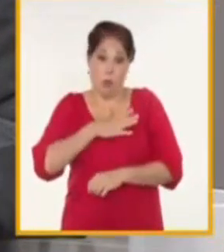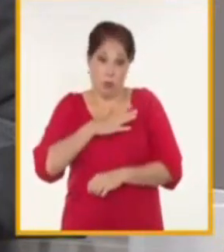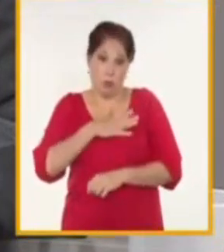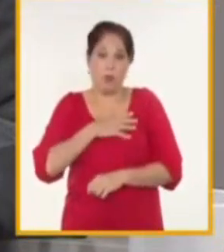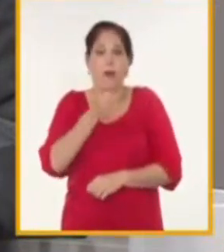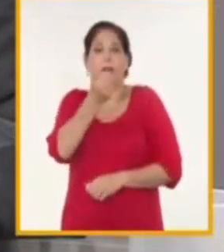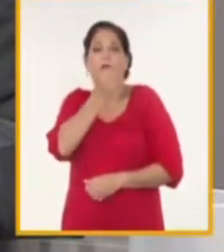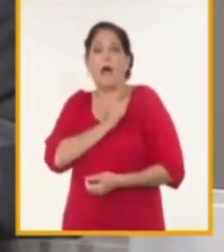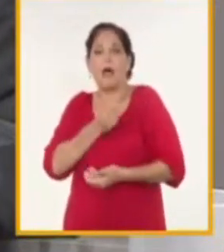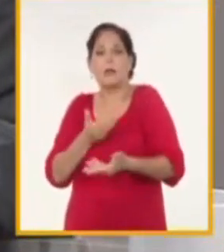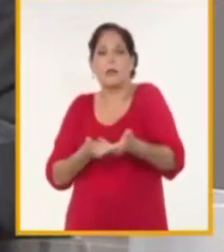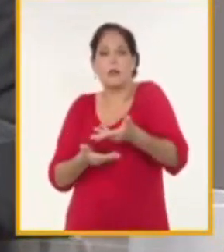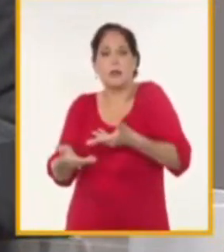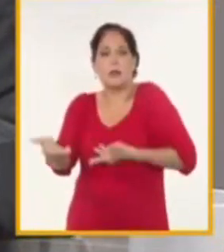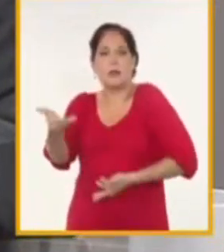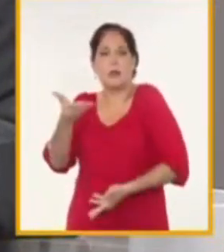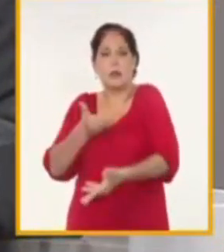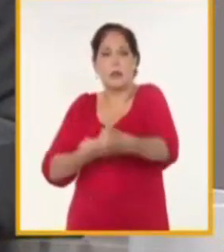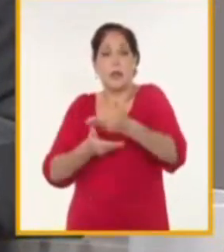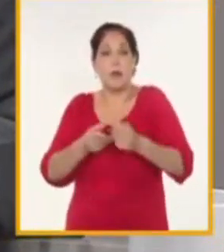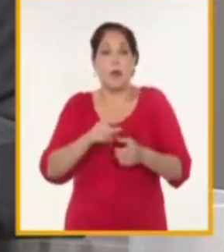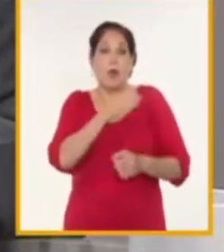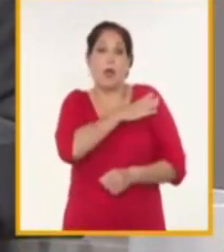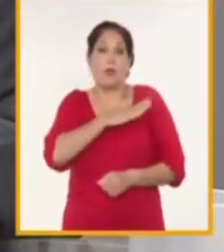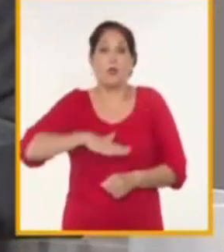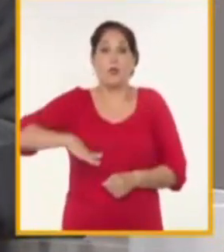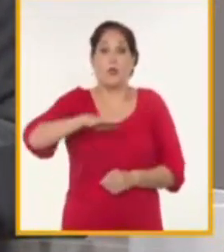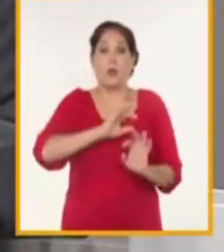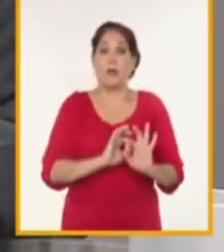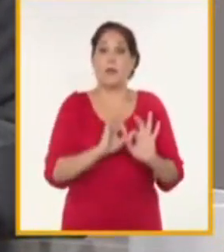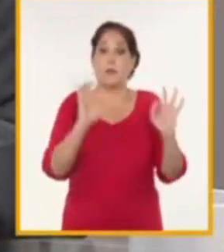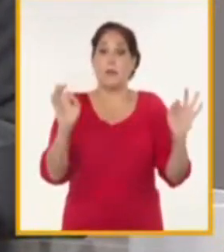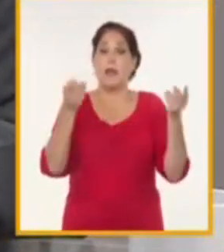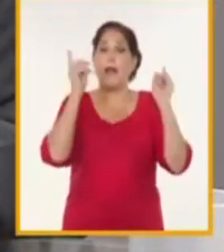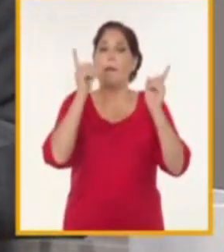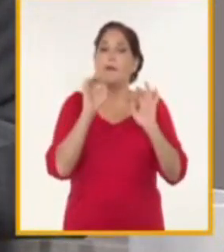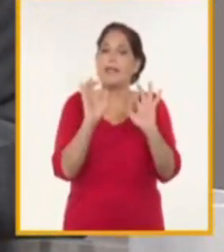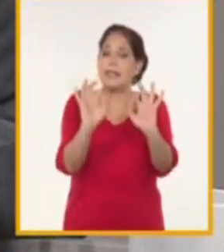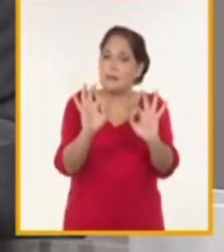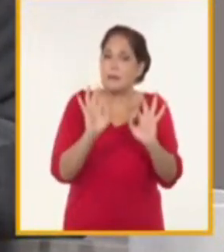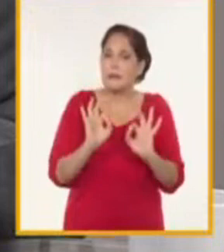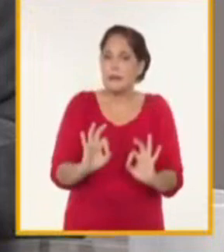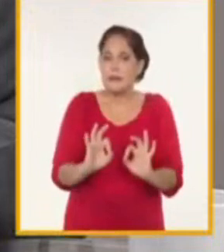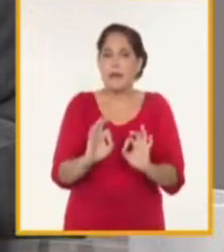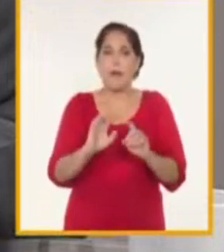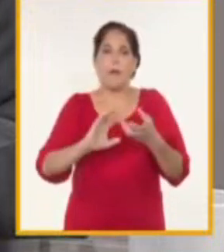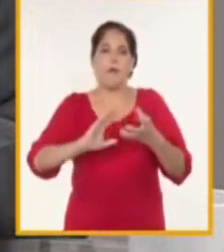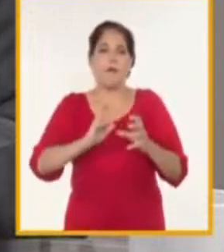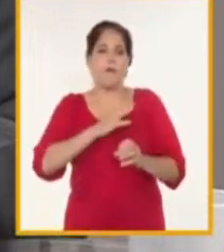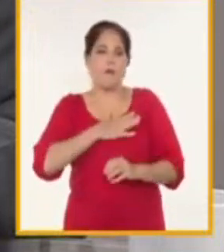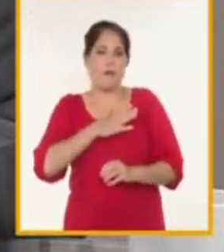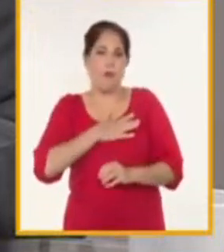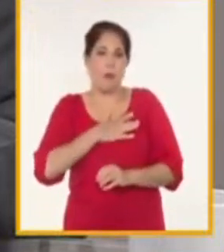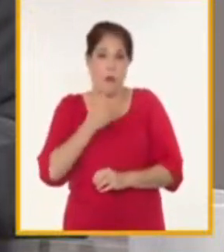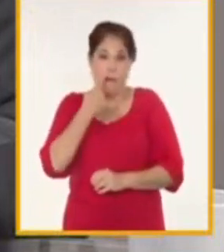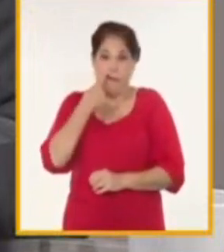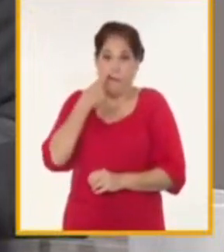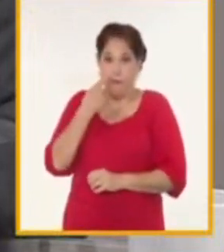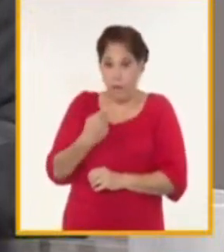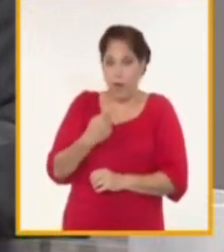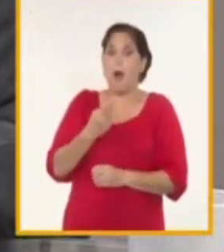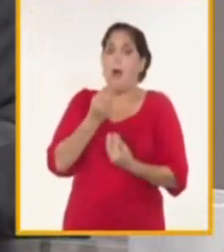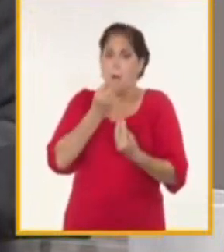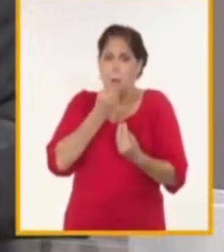facilita la zona, una zona especial y tiene regímenes y políticas particulares para el establecimiento, ellos vean las